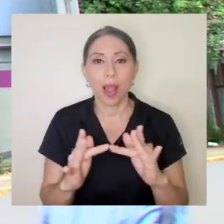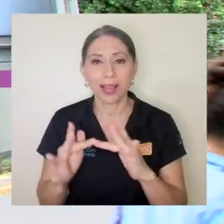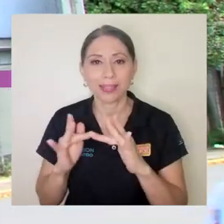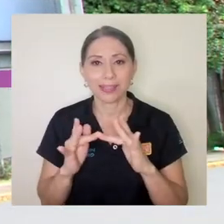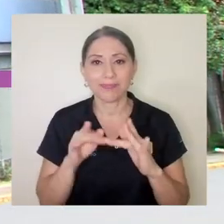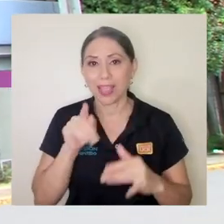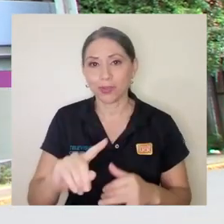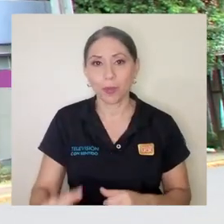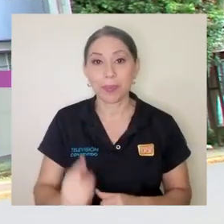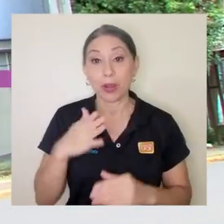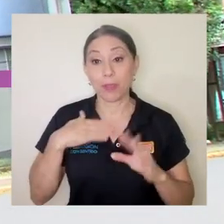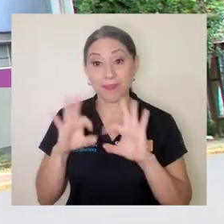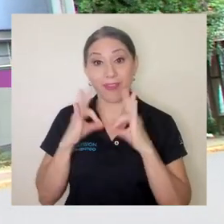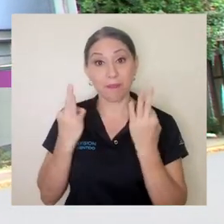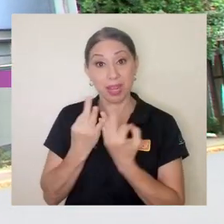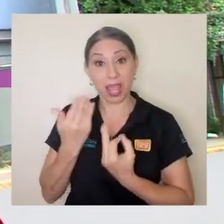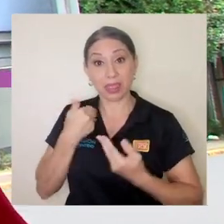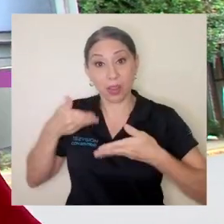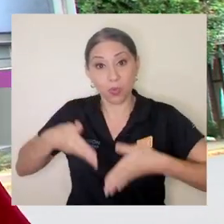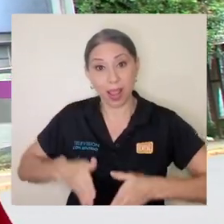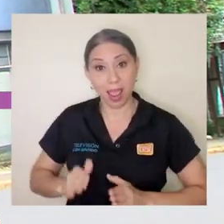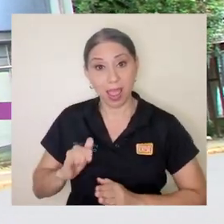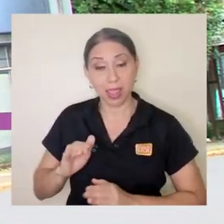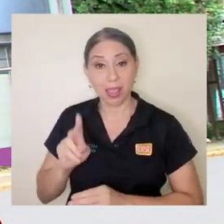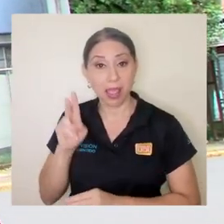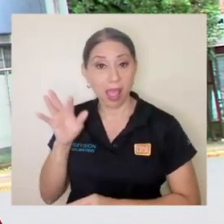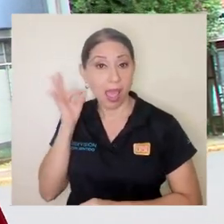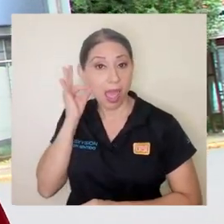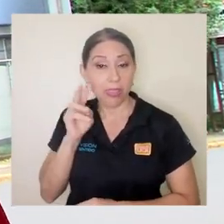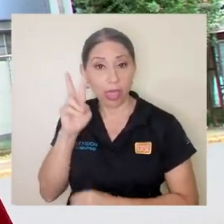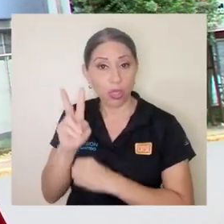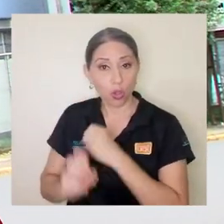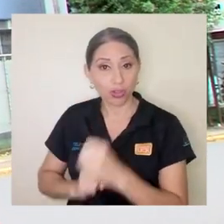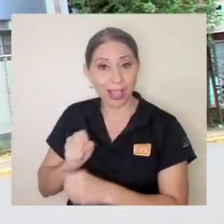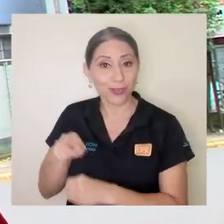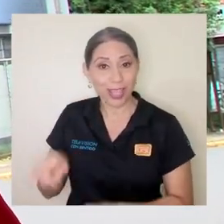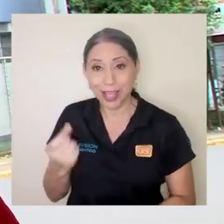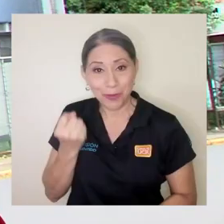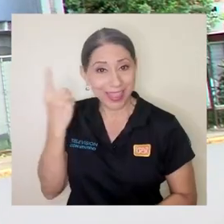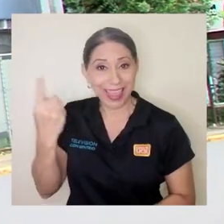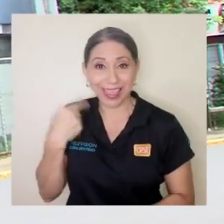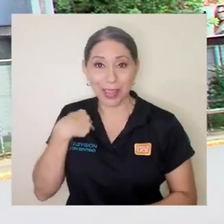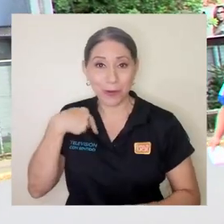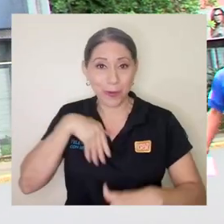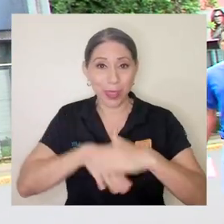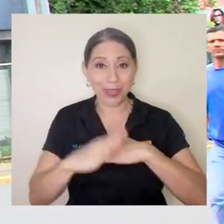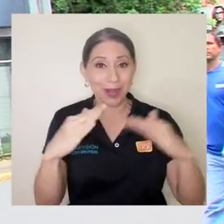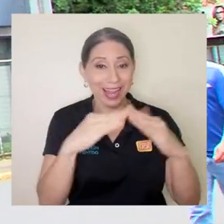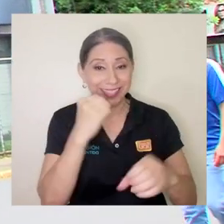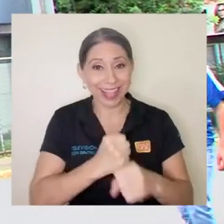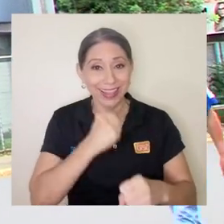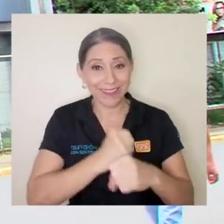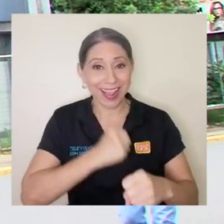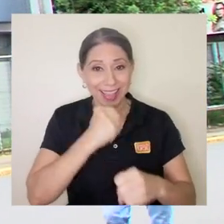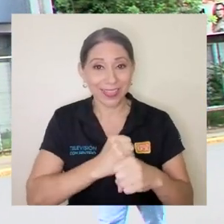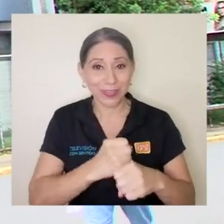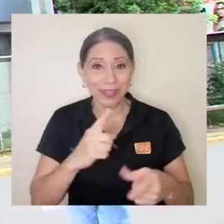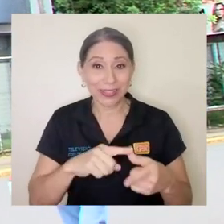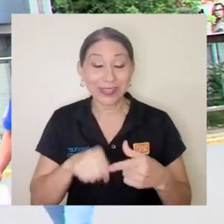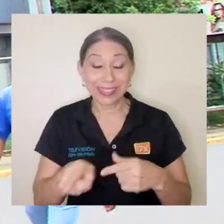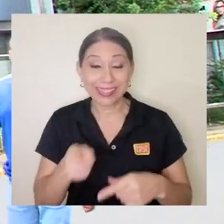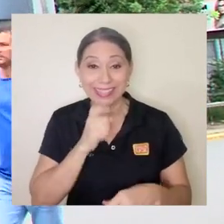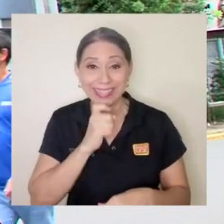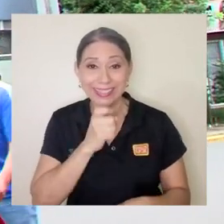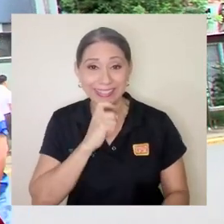familia tengo una niña de dos años y ella no entiende que uno está trabajando dentro de la casa entonces esa parte se vuelve un poquillo complicada